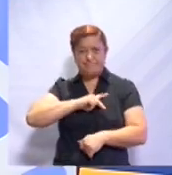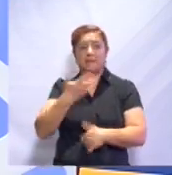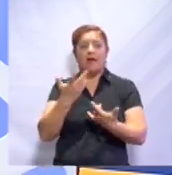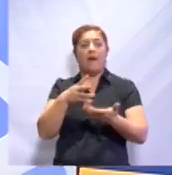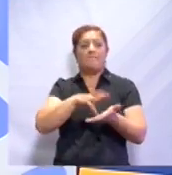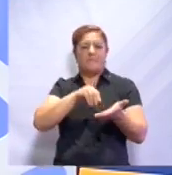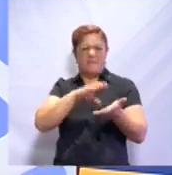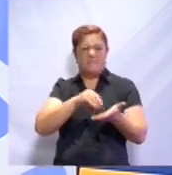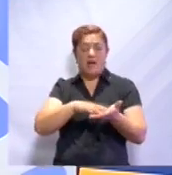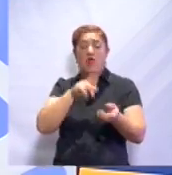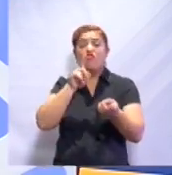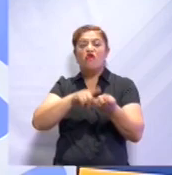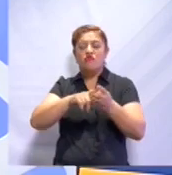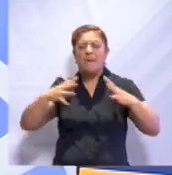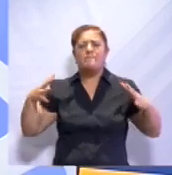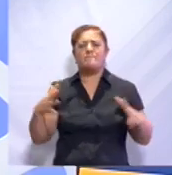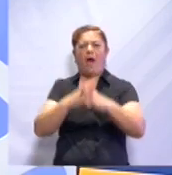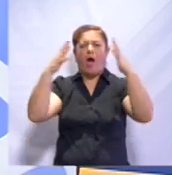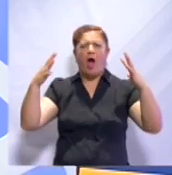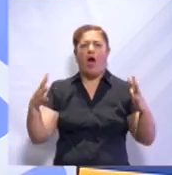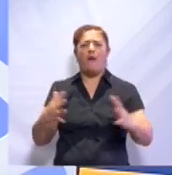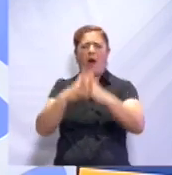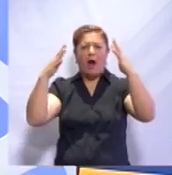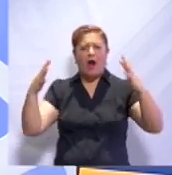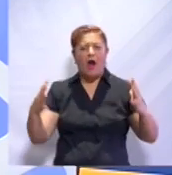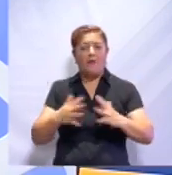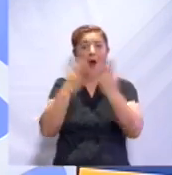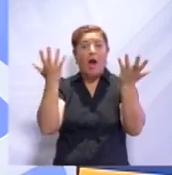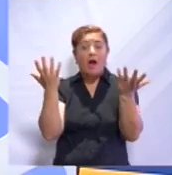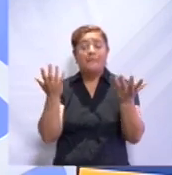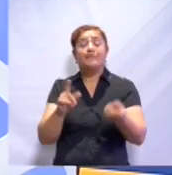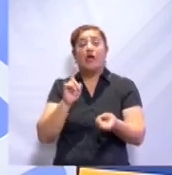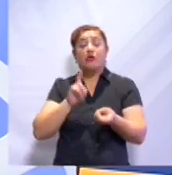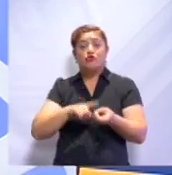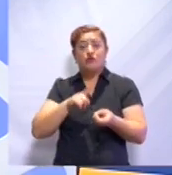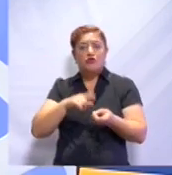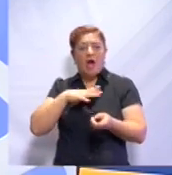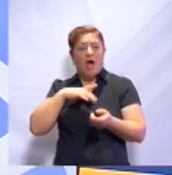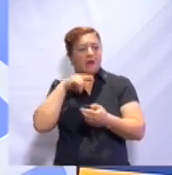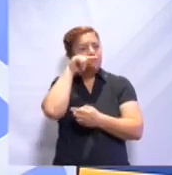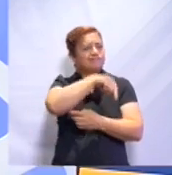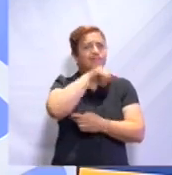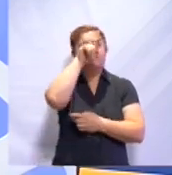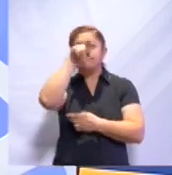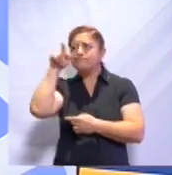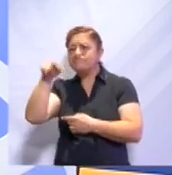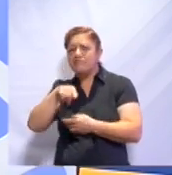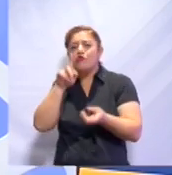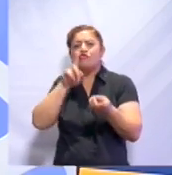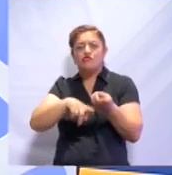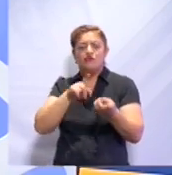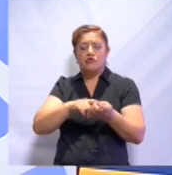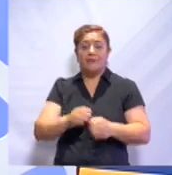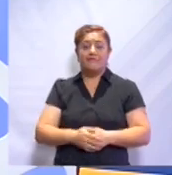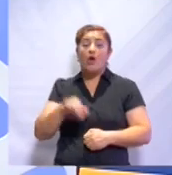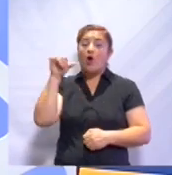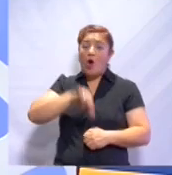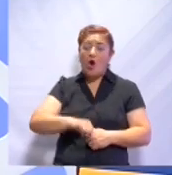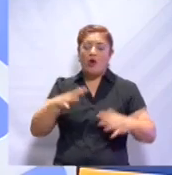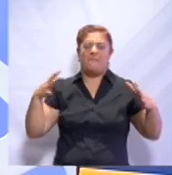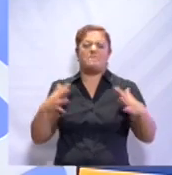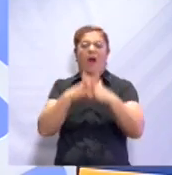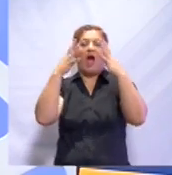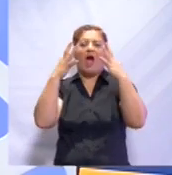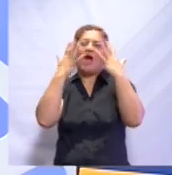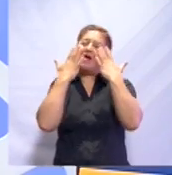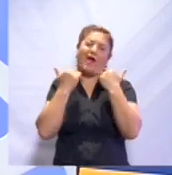serían las batallas, dónde se irían a llegar a realizar. Y bueno, hoy en día ya no hay batallas. Lo